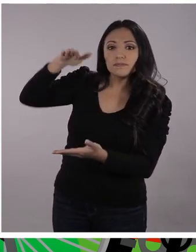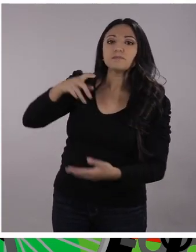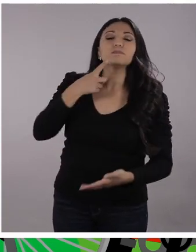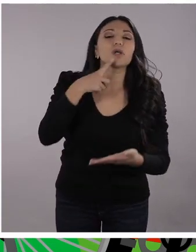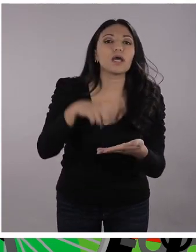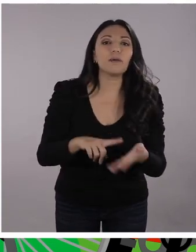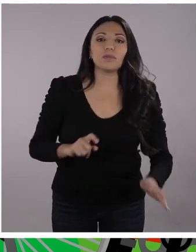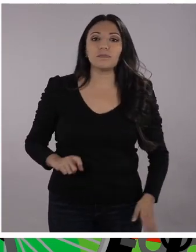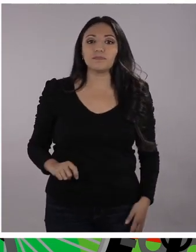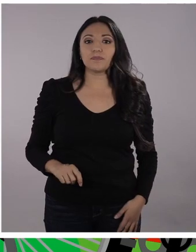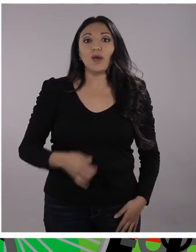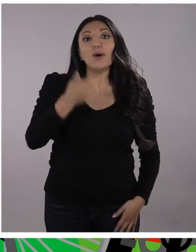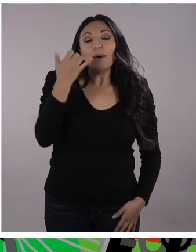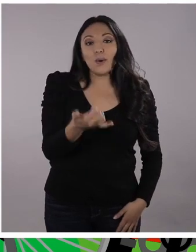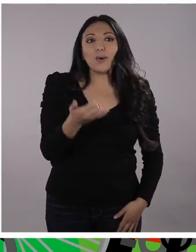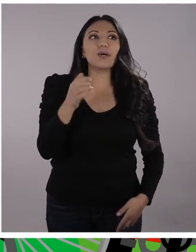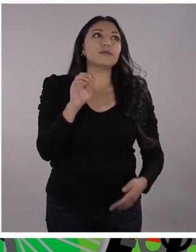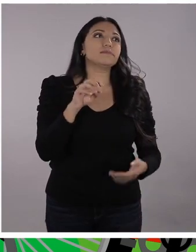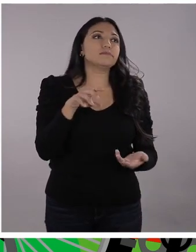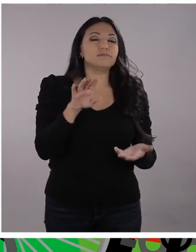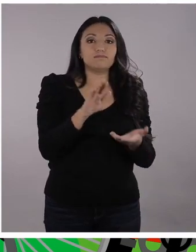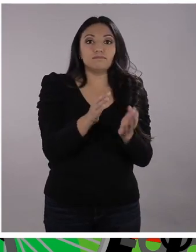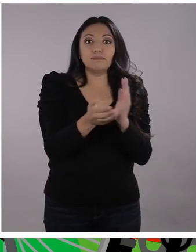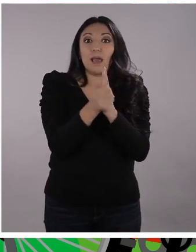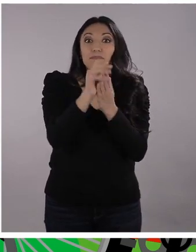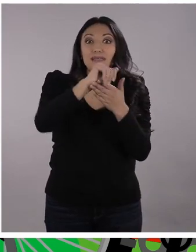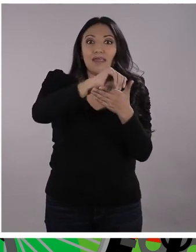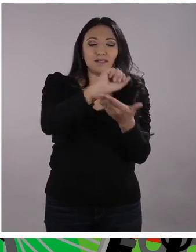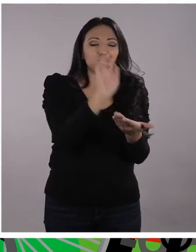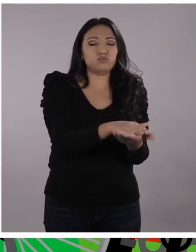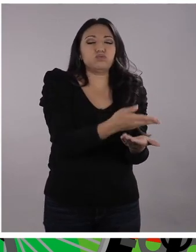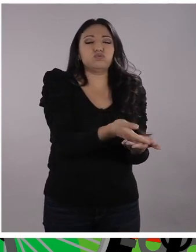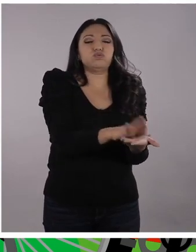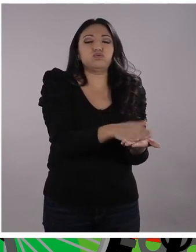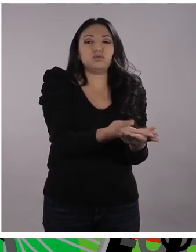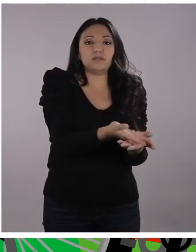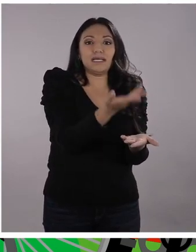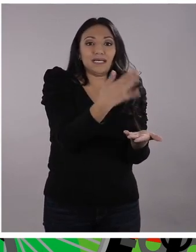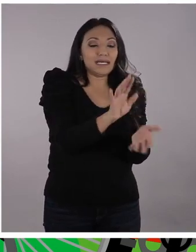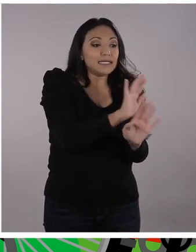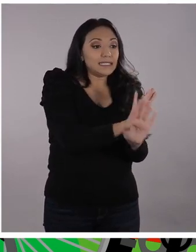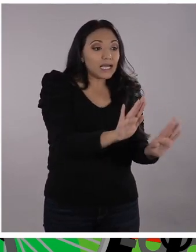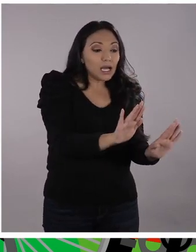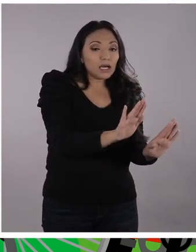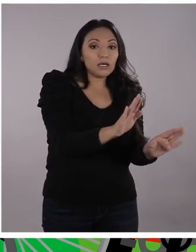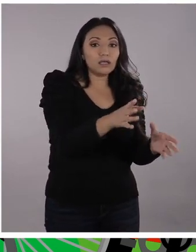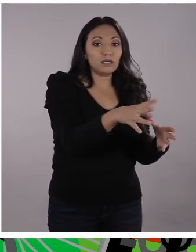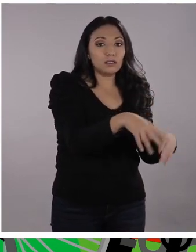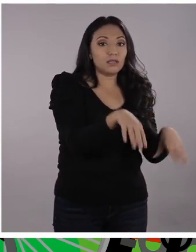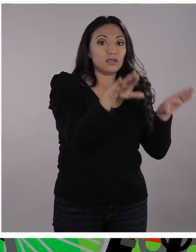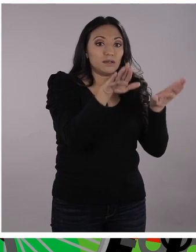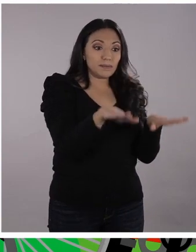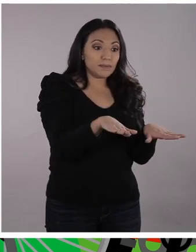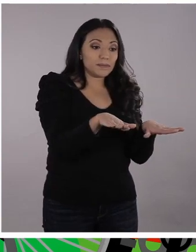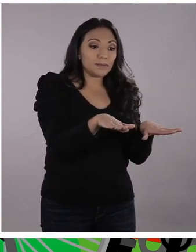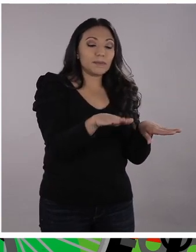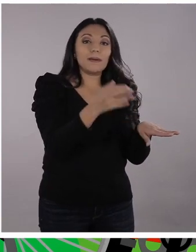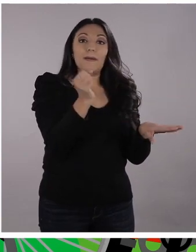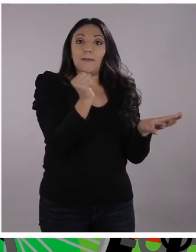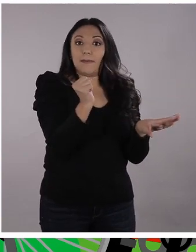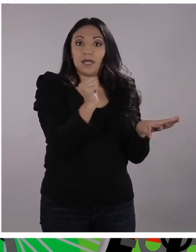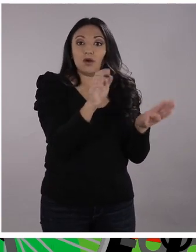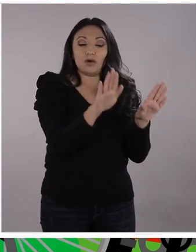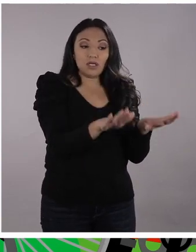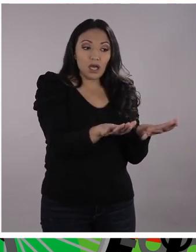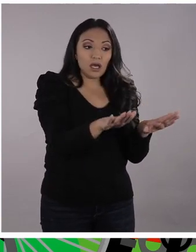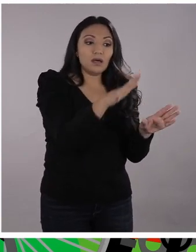Por ejemplo, si es que el día de hoy haces unas empanadas riquísimas, una vez que las freíste, deja que el aceite se enfríe